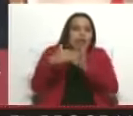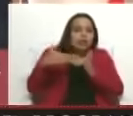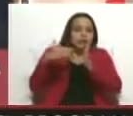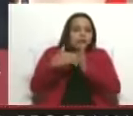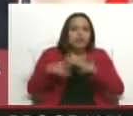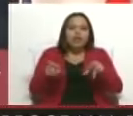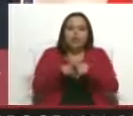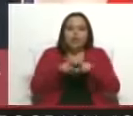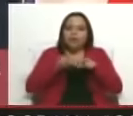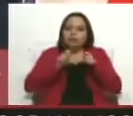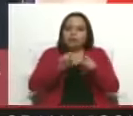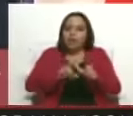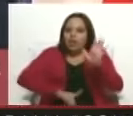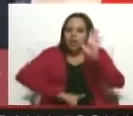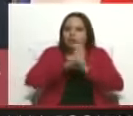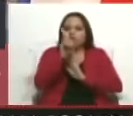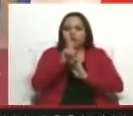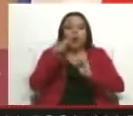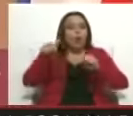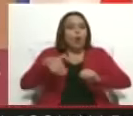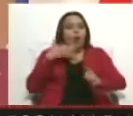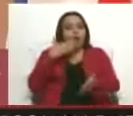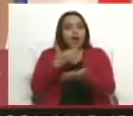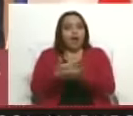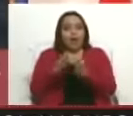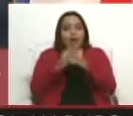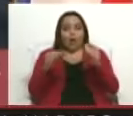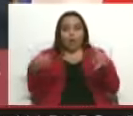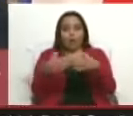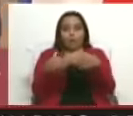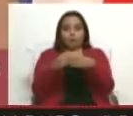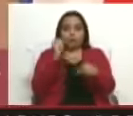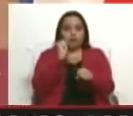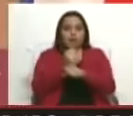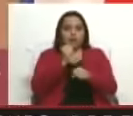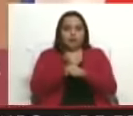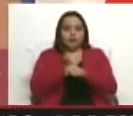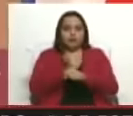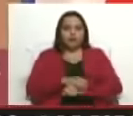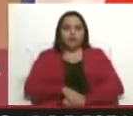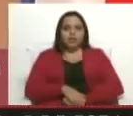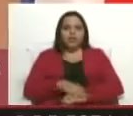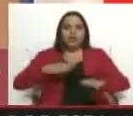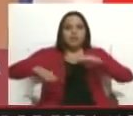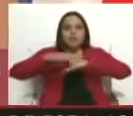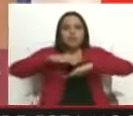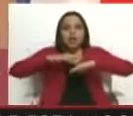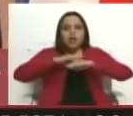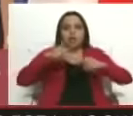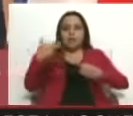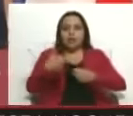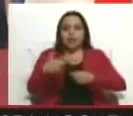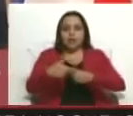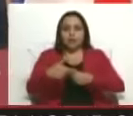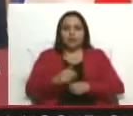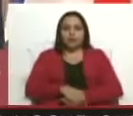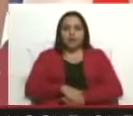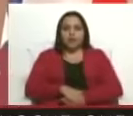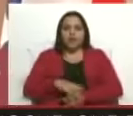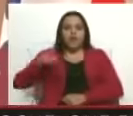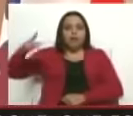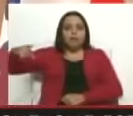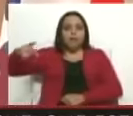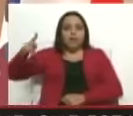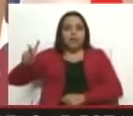a seguir presidenciales. Hoy le doy gracias a todo el equipo de trabajo del Ministerio de Petróleo, de PDVSA,